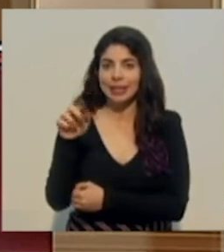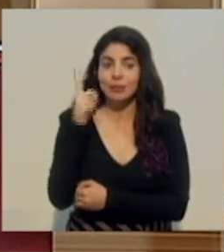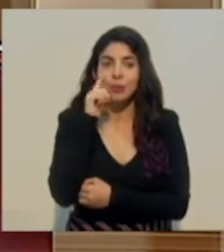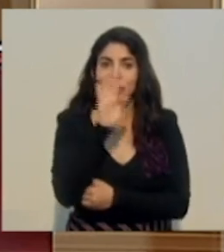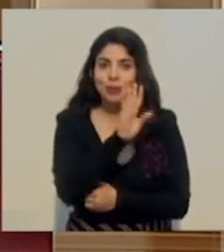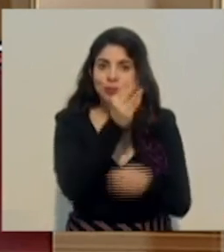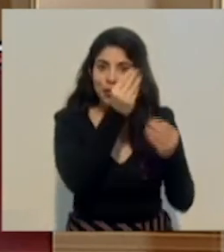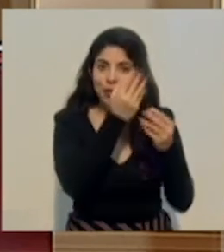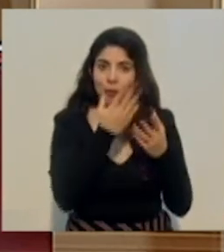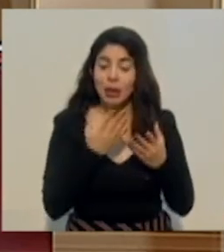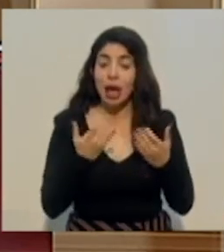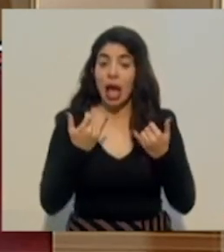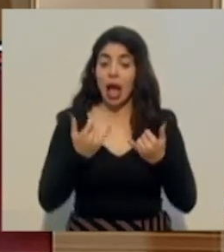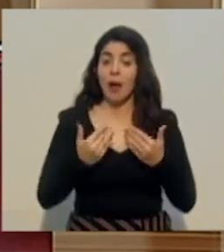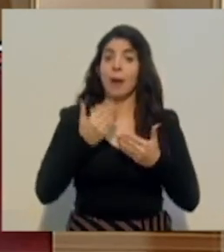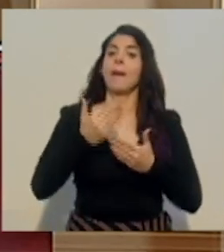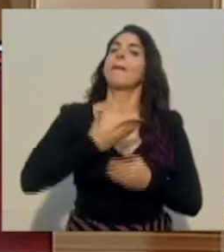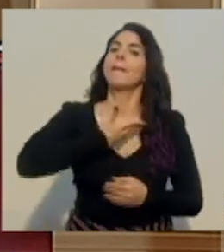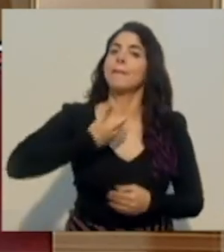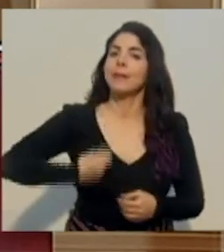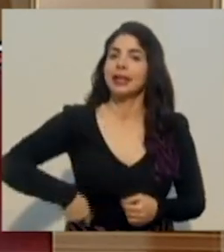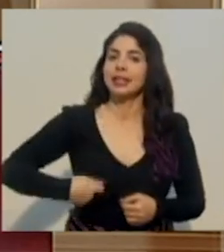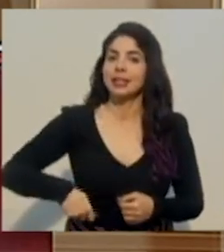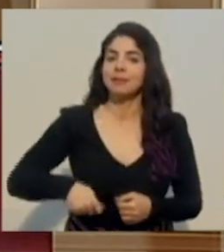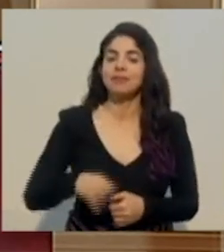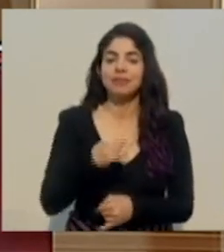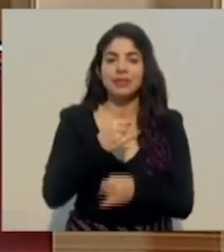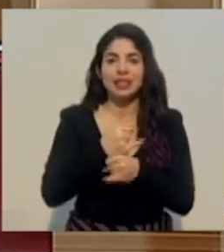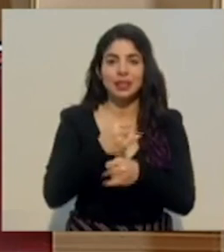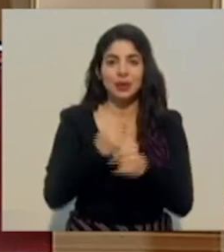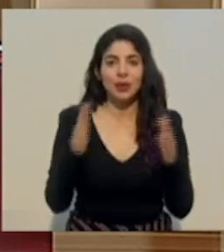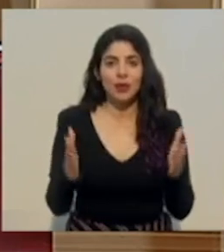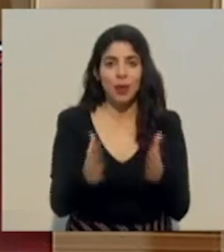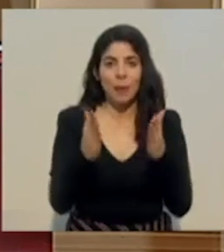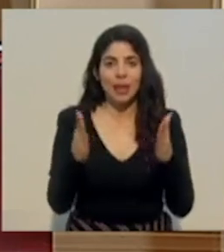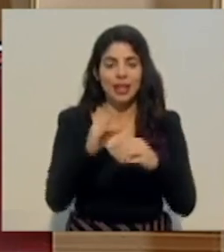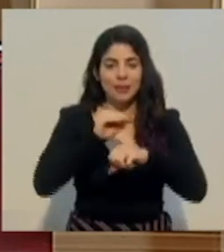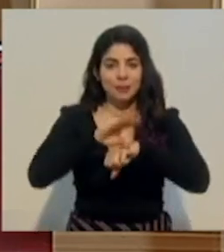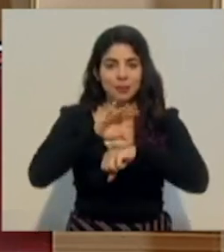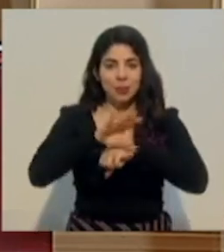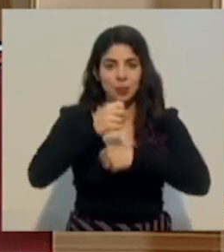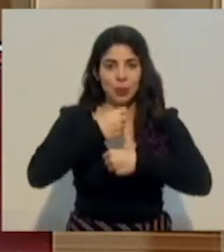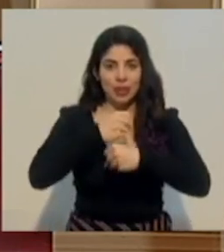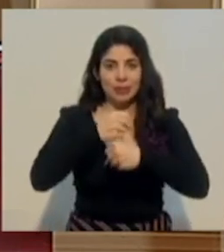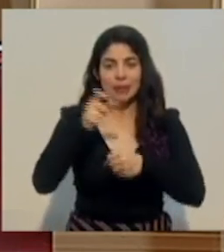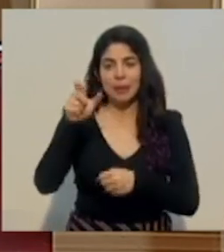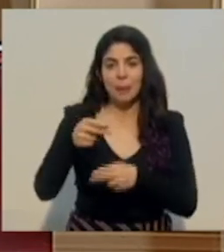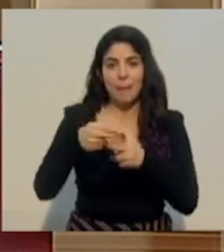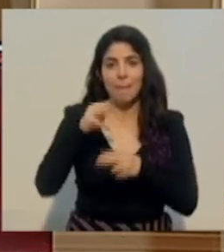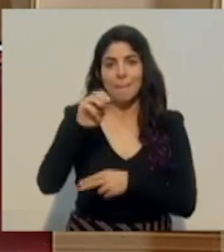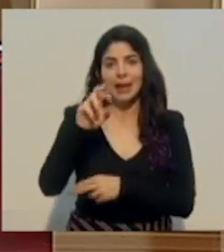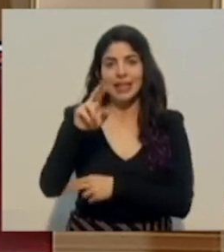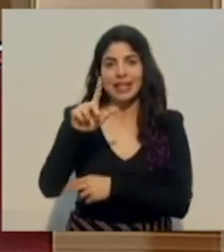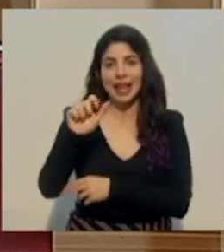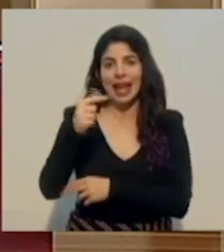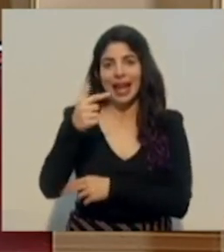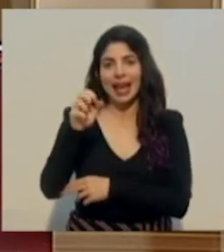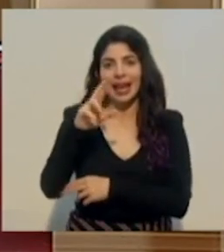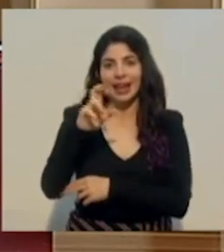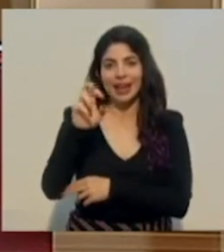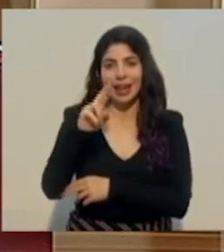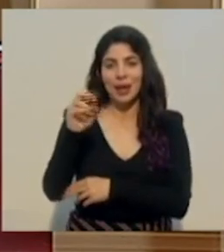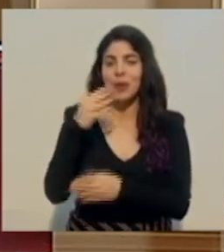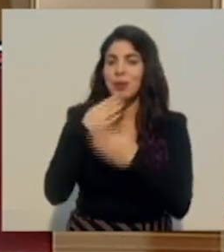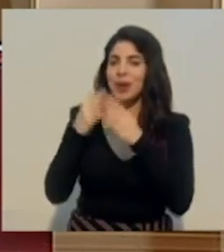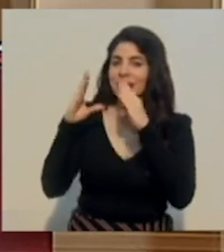escucharemos a la presidenta ejecutiva del Instituto de Fomento y Asesoría Municipal, doña Marcela Guerrero. Muy buenas tardes, doña Marcela. Muy